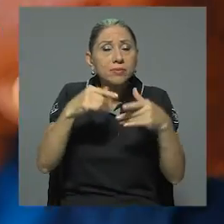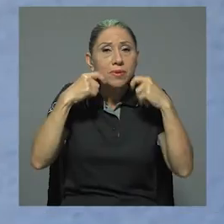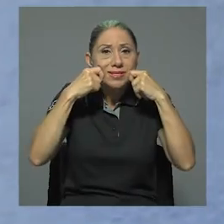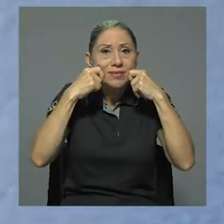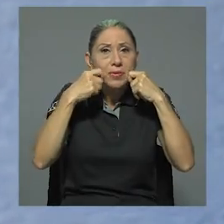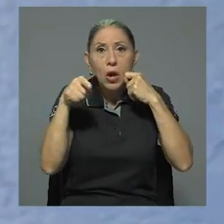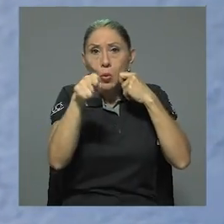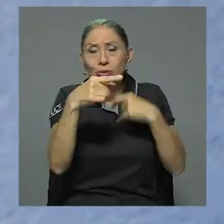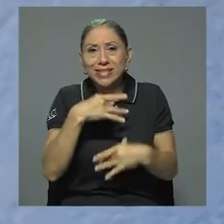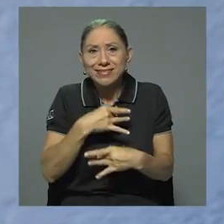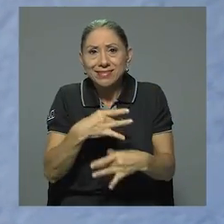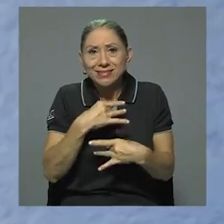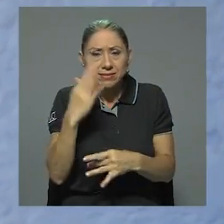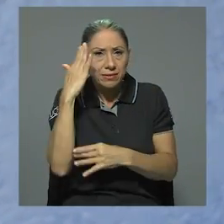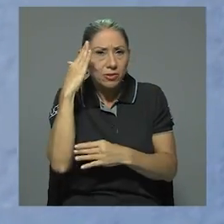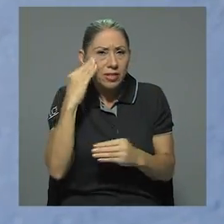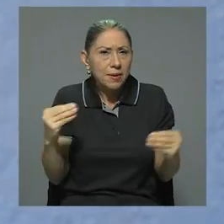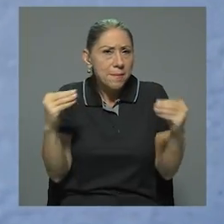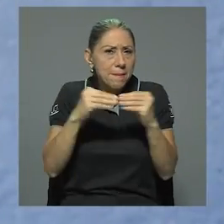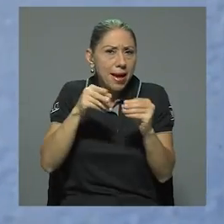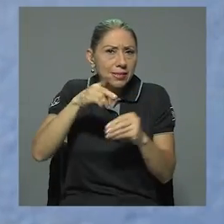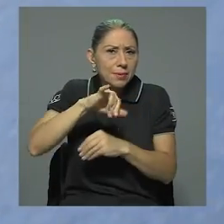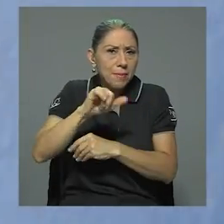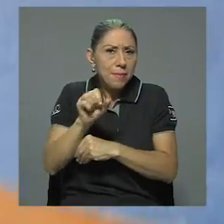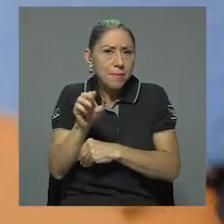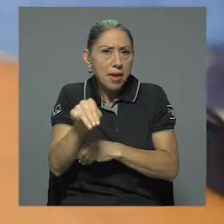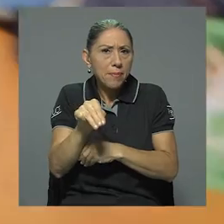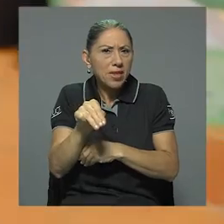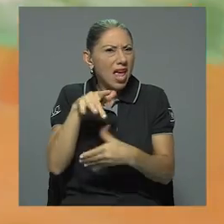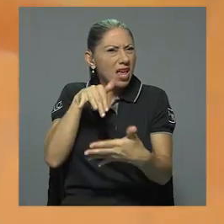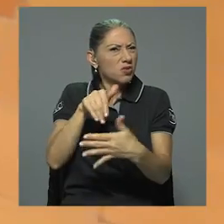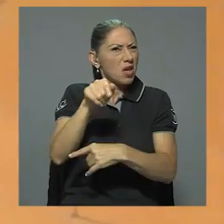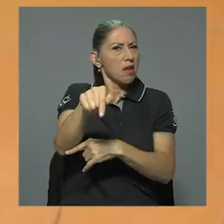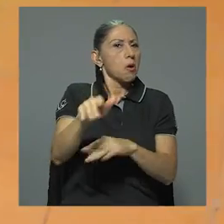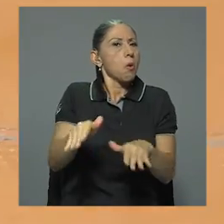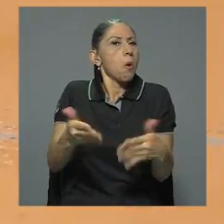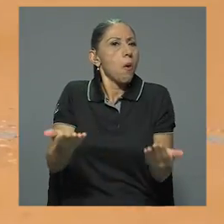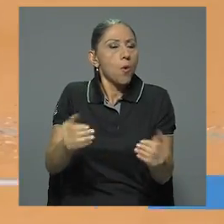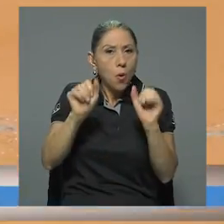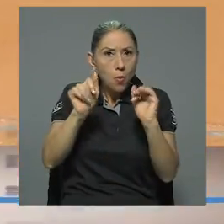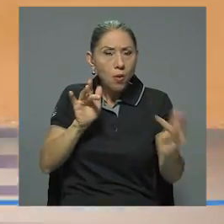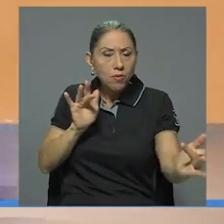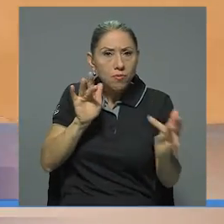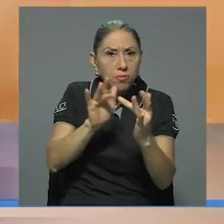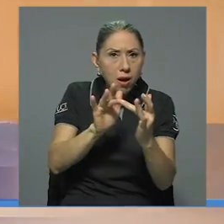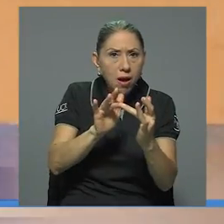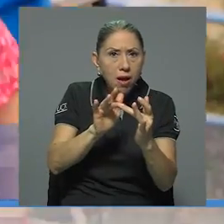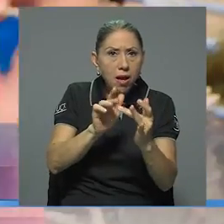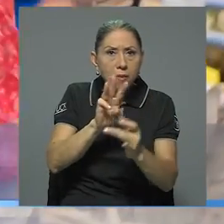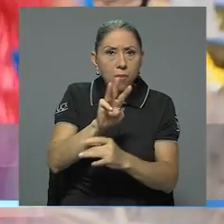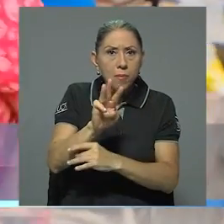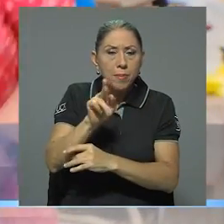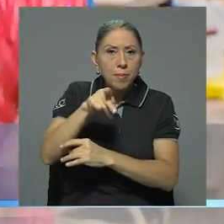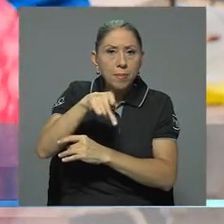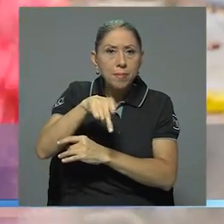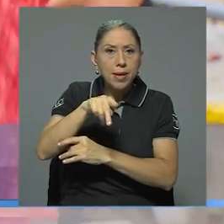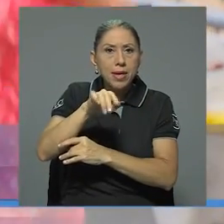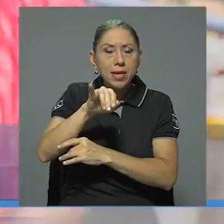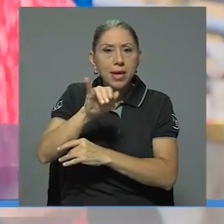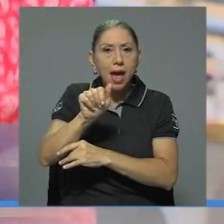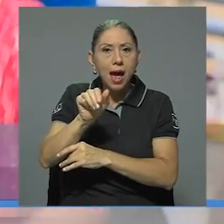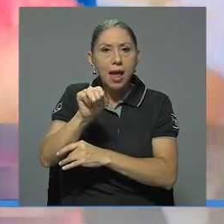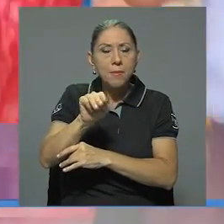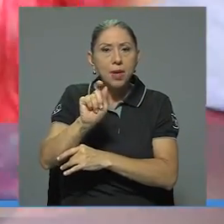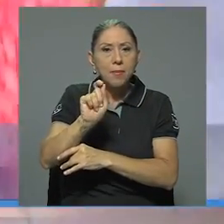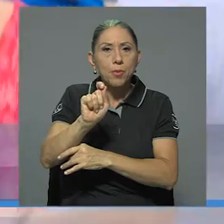Si usted está interesado en conocer más sobre el PIAN y cómo ser uno de sus estudiantes, puede ingresar al sitio piam